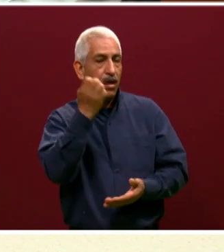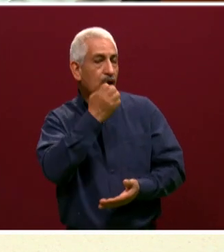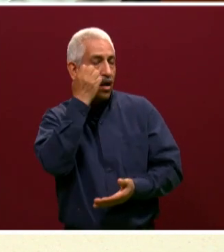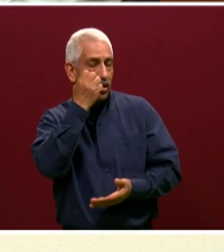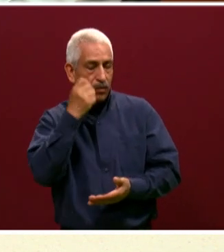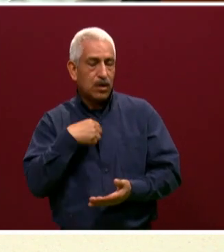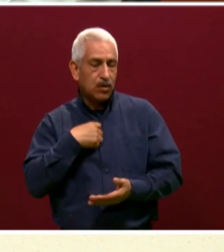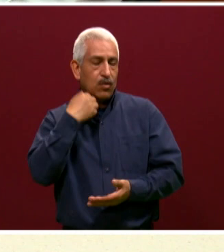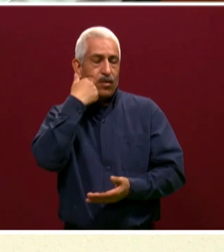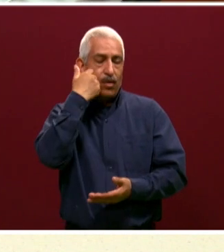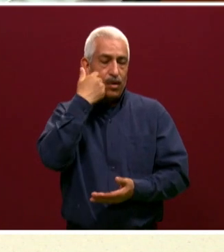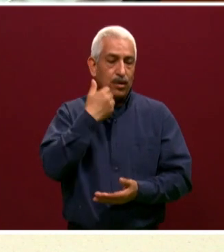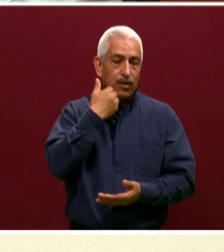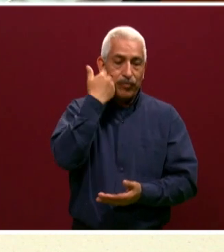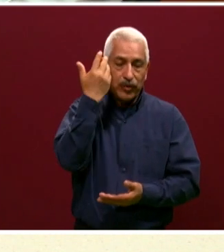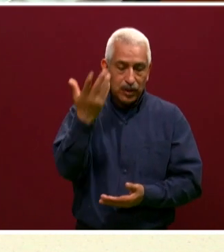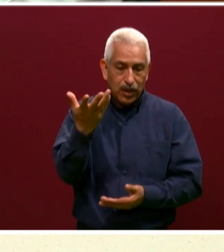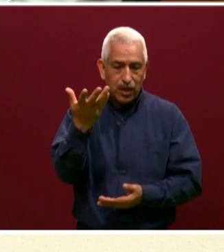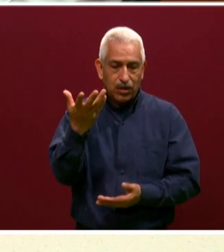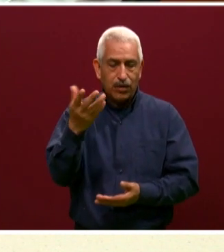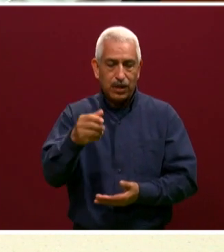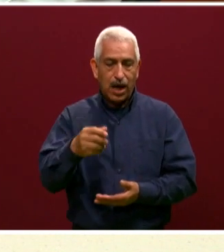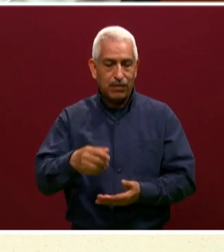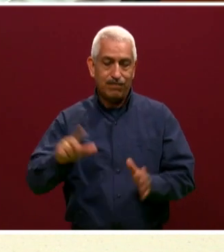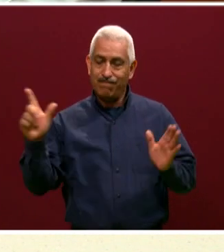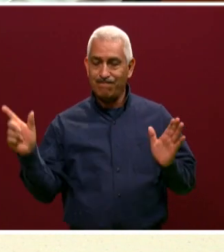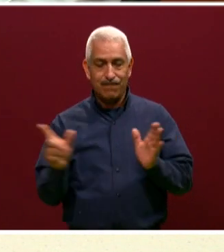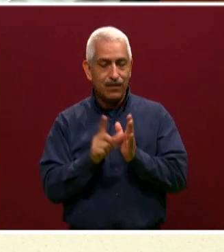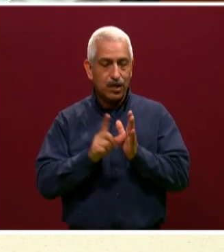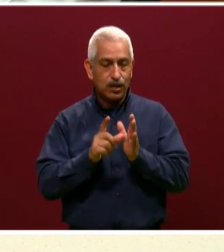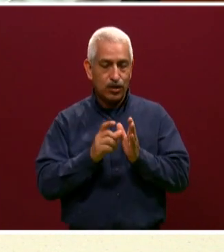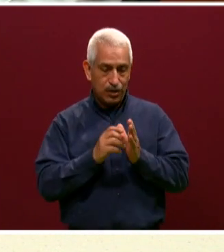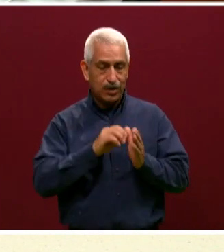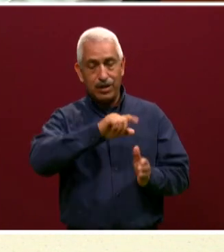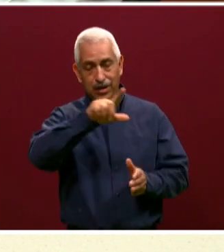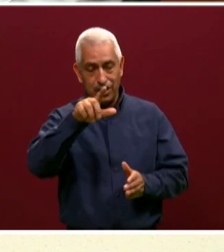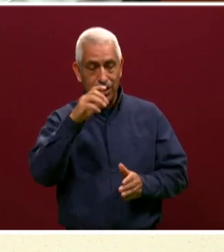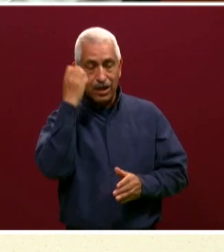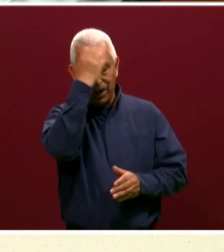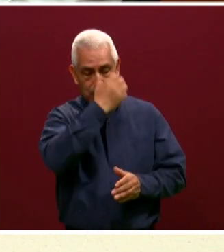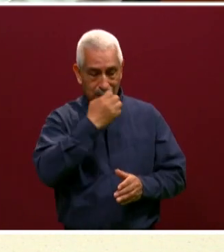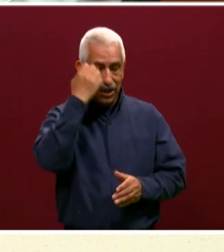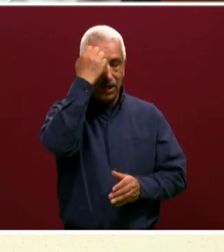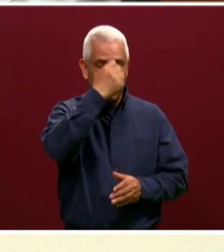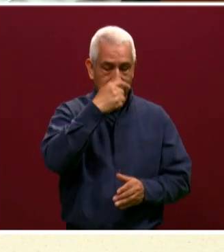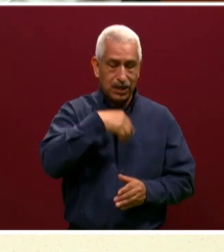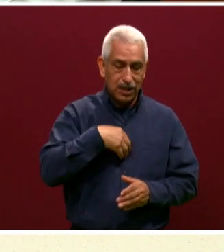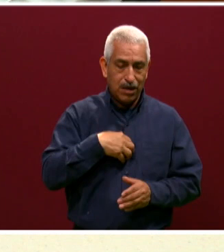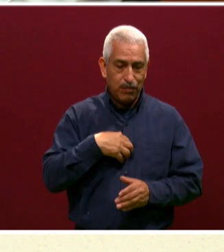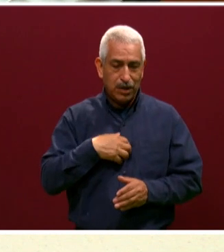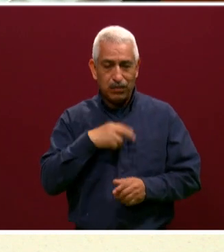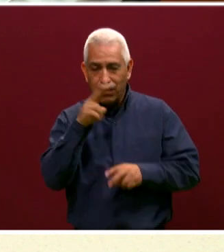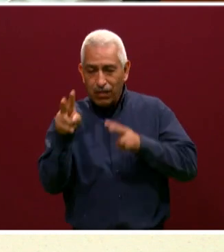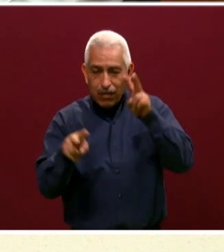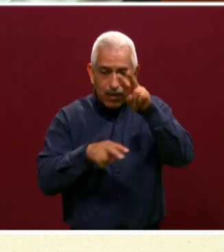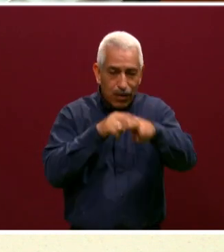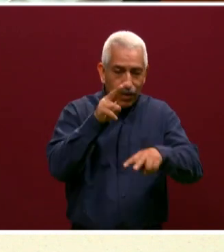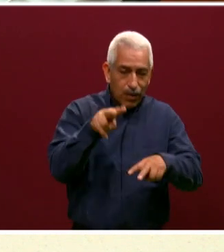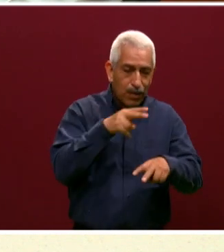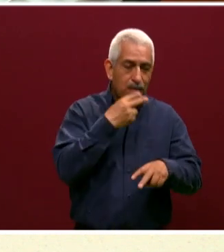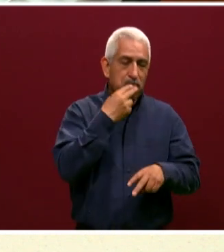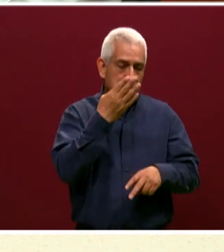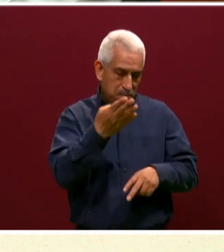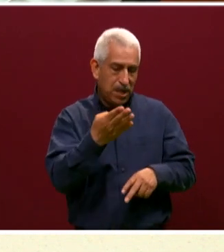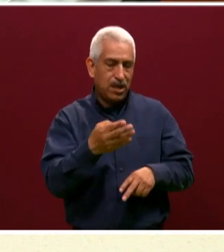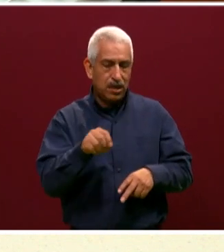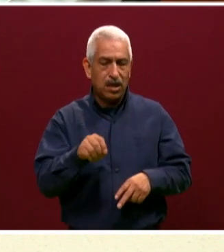y estar listos para que nos hagan nuestro examen, ¿verdad? Nuestro examen que no va a depender del resultado del examen, pero que sí